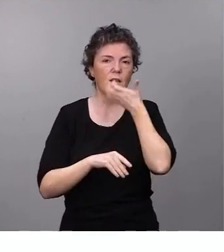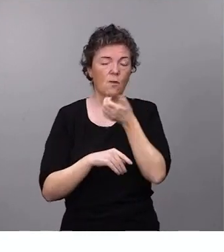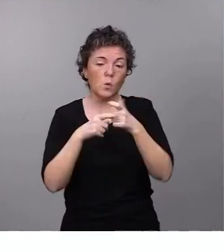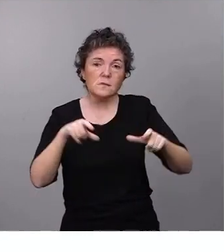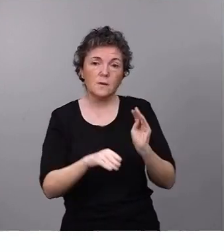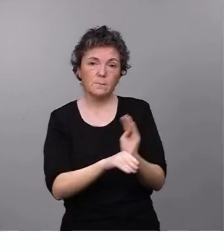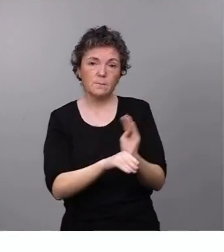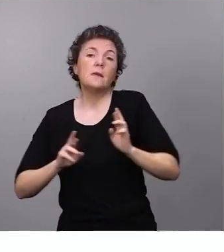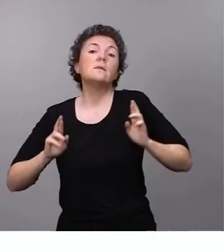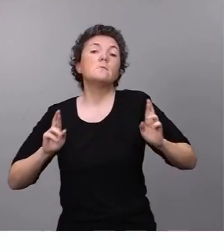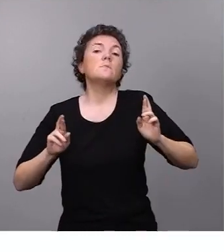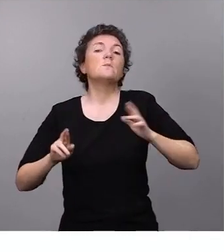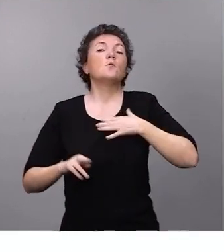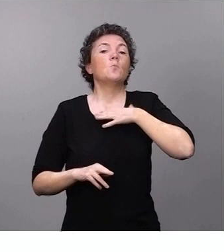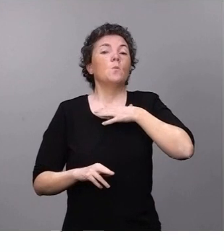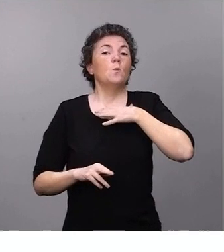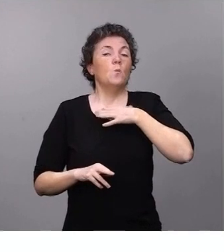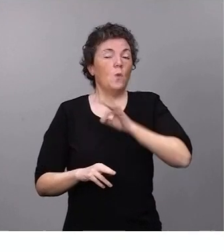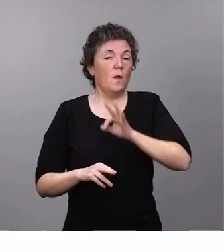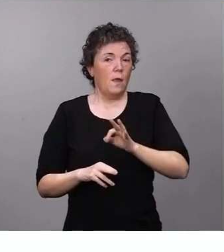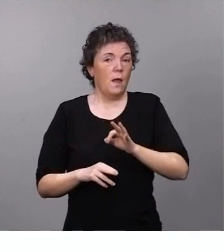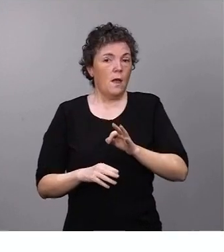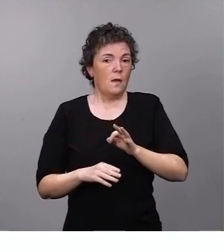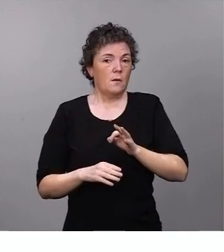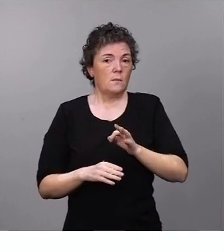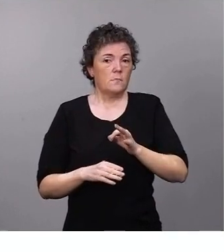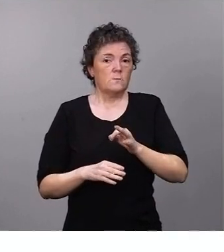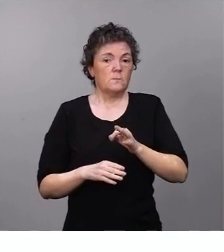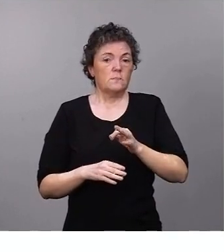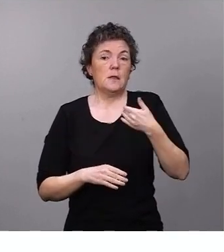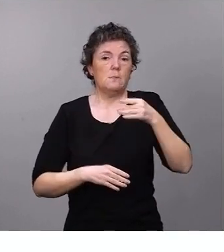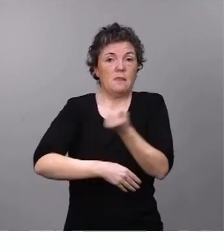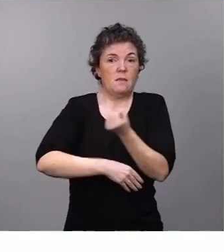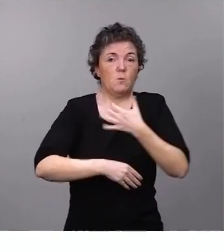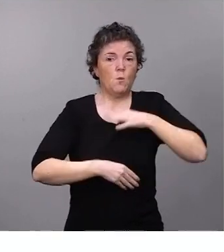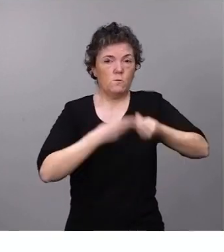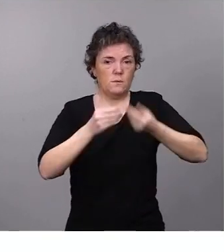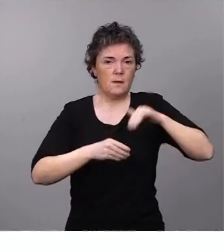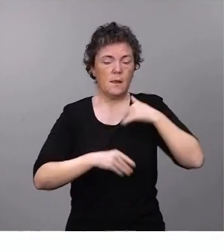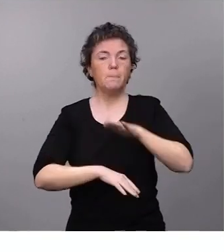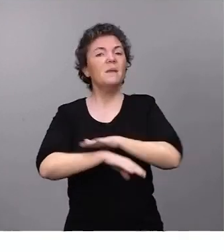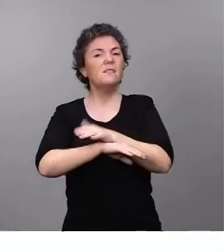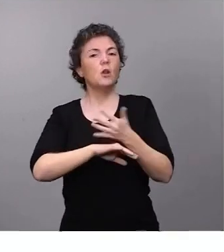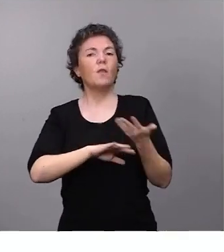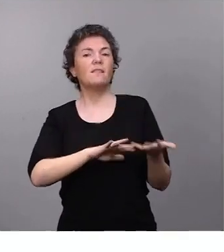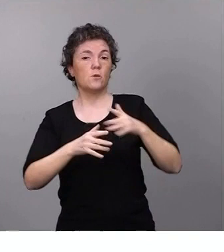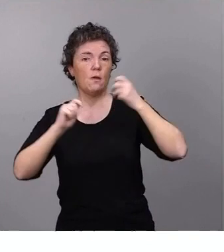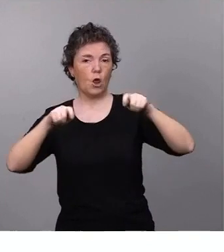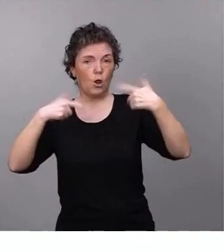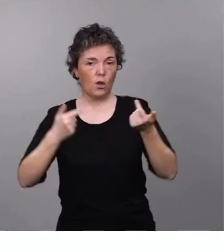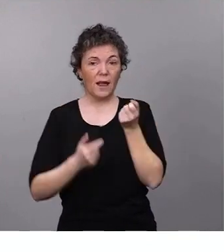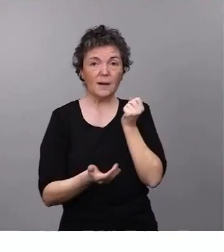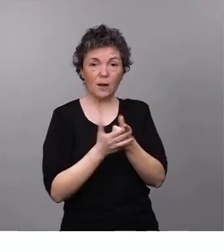estar disponible durante el mes de diciembre. Desde el Ministerio de Transición Ecológica y Reto Demográfico se